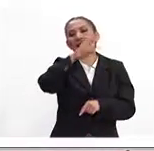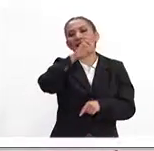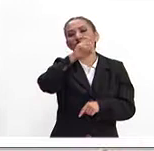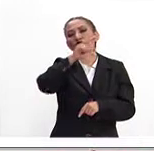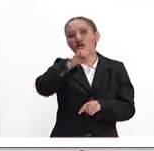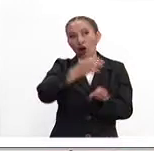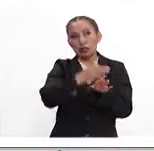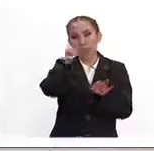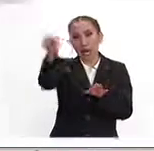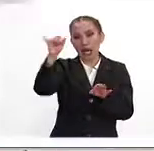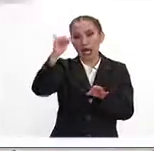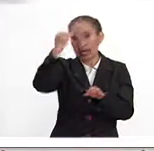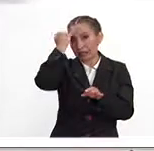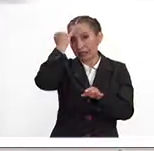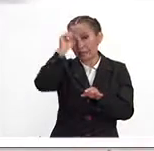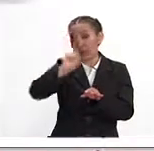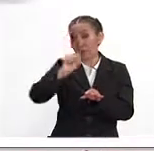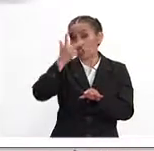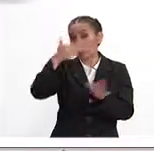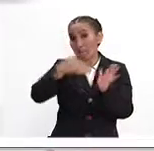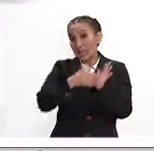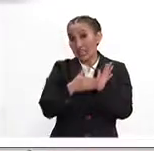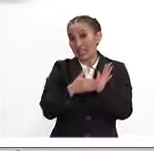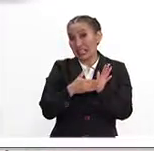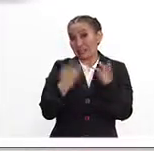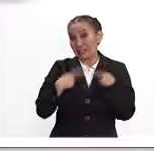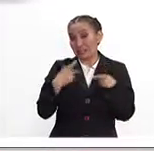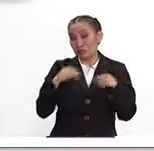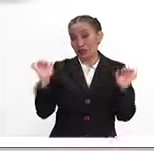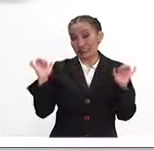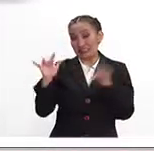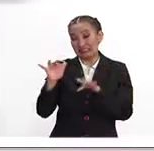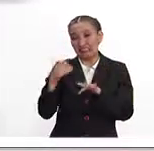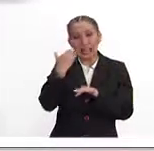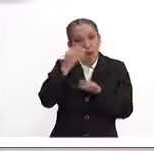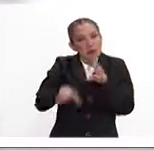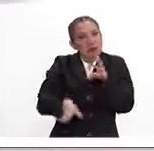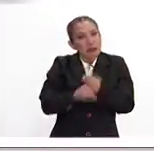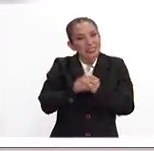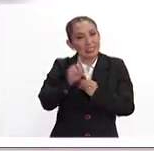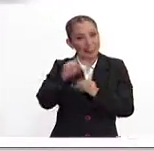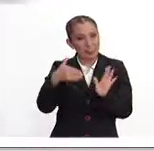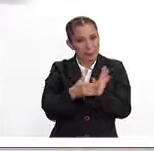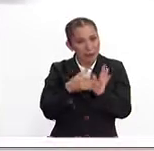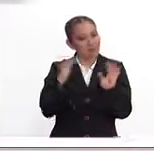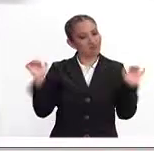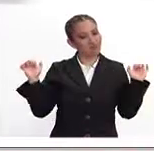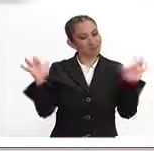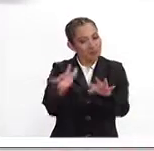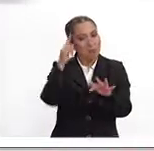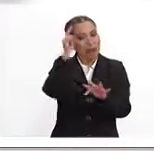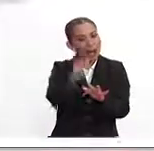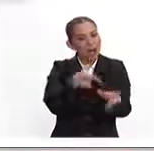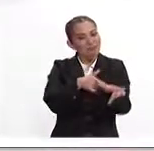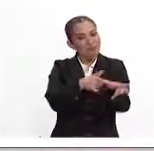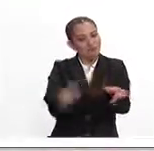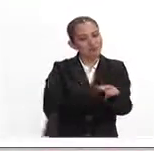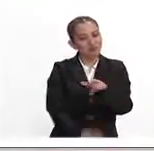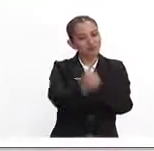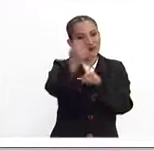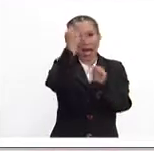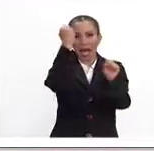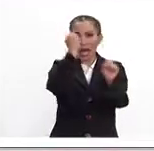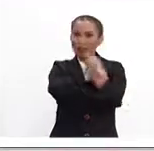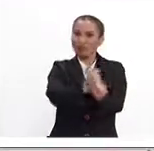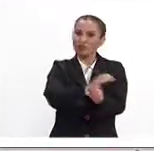Actualmente lo tiene la India con 28 mil 15. Y nos gustaría tener muchísimos, más de 30 mil, para que nos perdure por un periodo